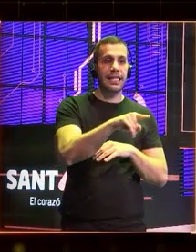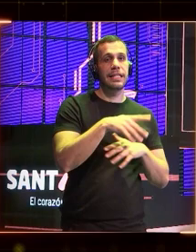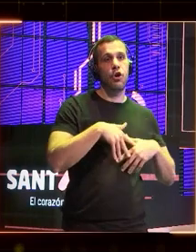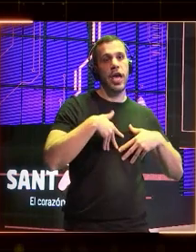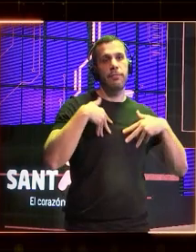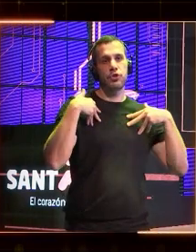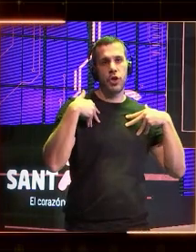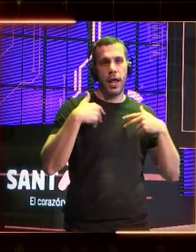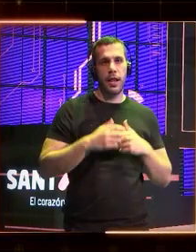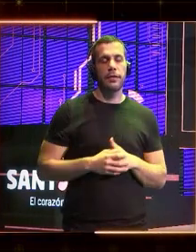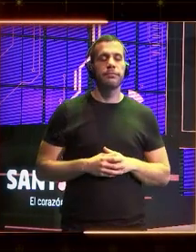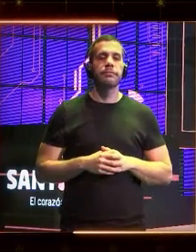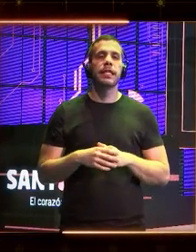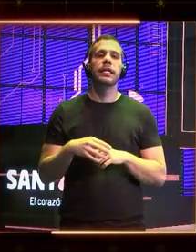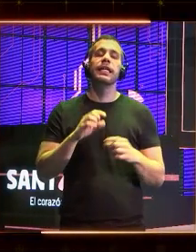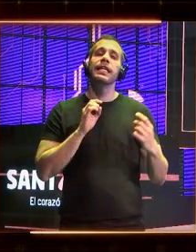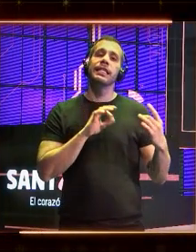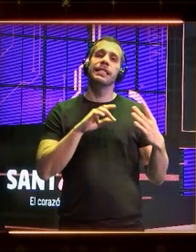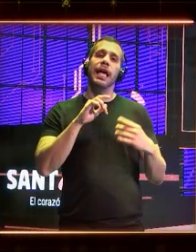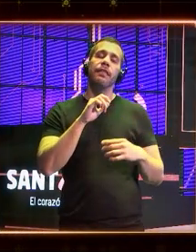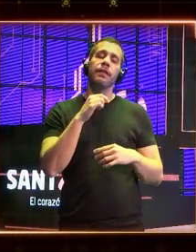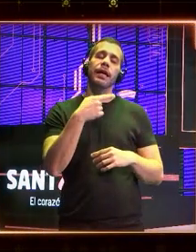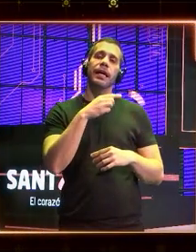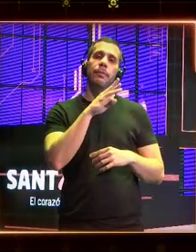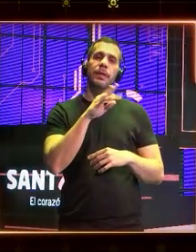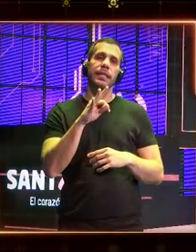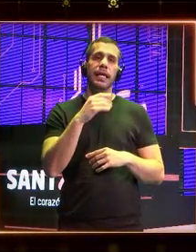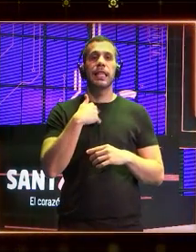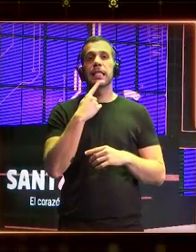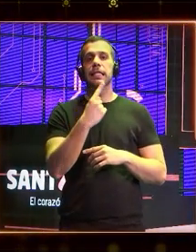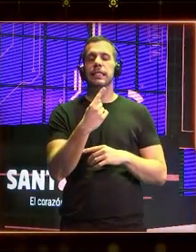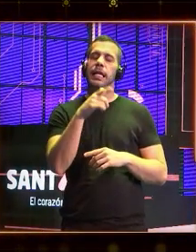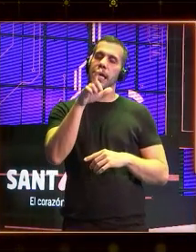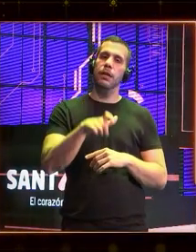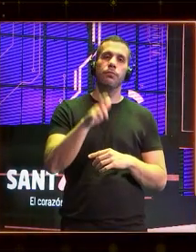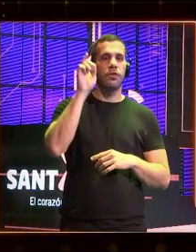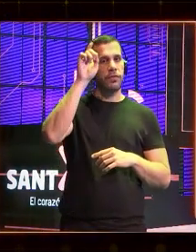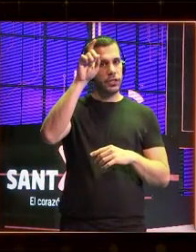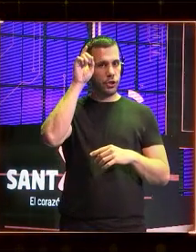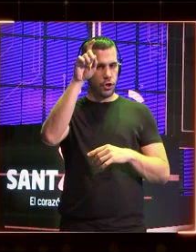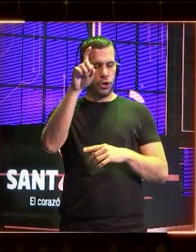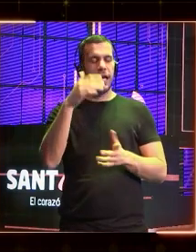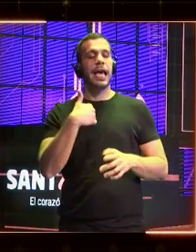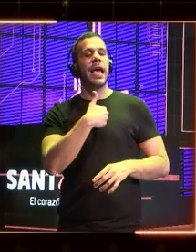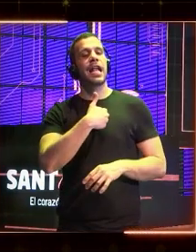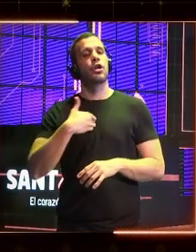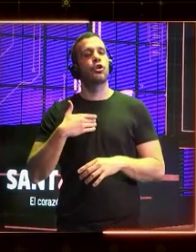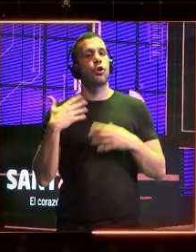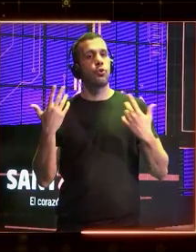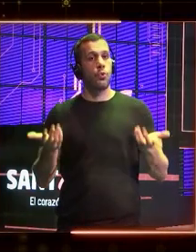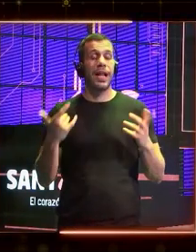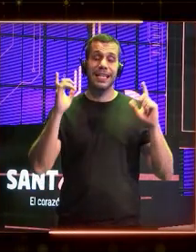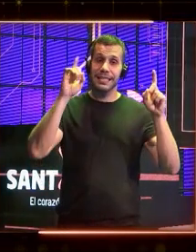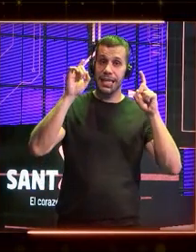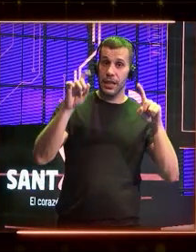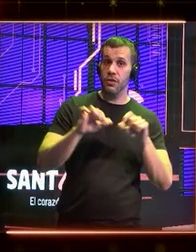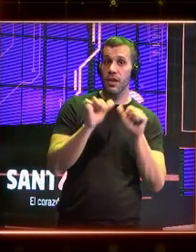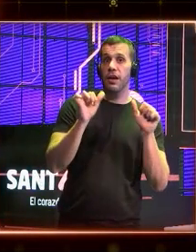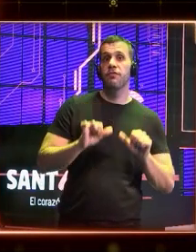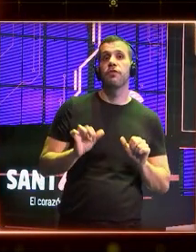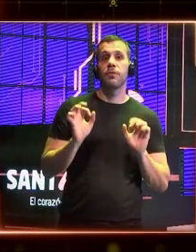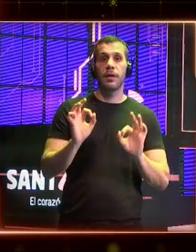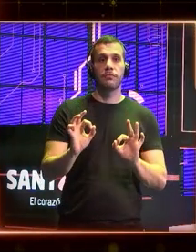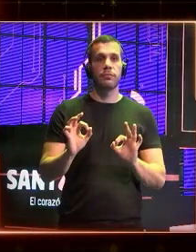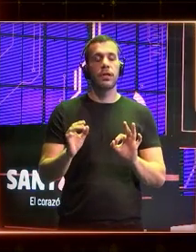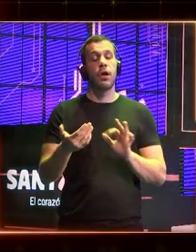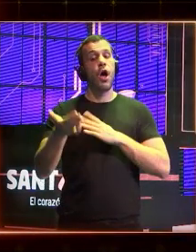también nos está enseñando algo muy interesante, que quizá el rol del profesor ya no es enseñar lo que está enseñando de la manera que lo está enseñando, sino volver a los